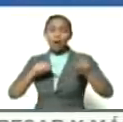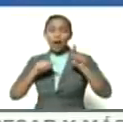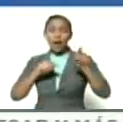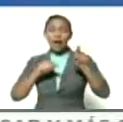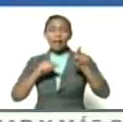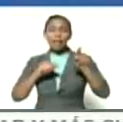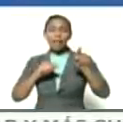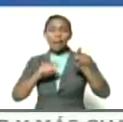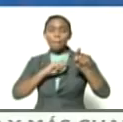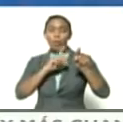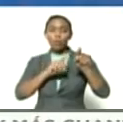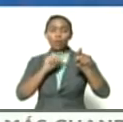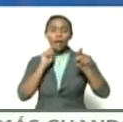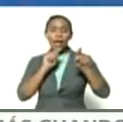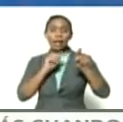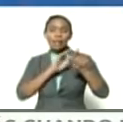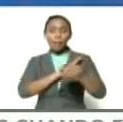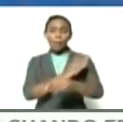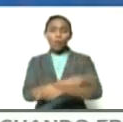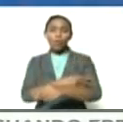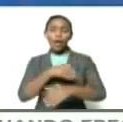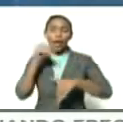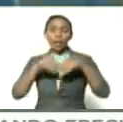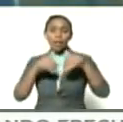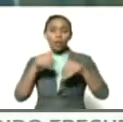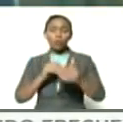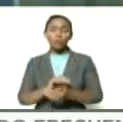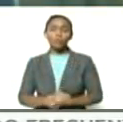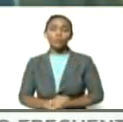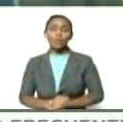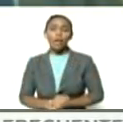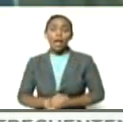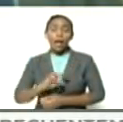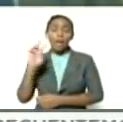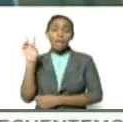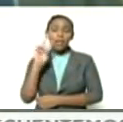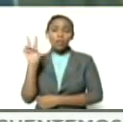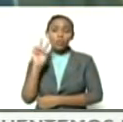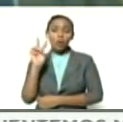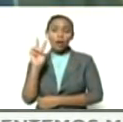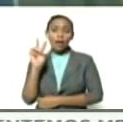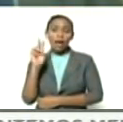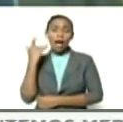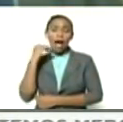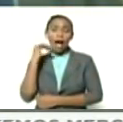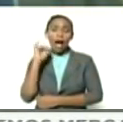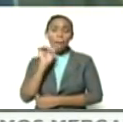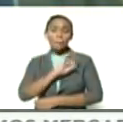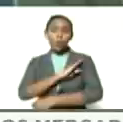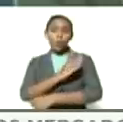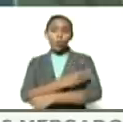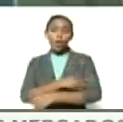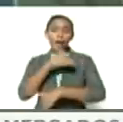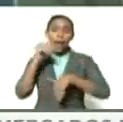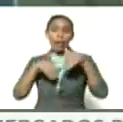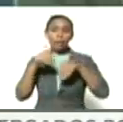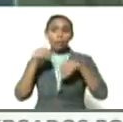consulta y ese poder electoral en Venezuela existe un poder electoral